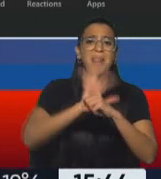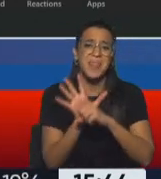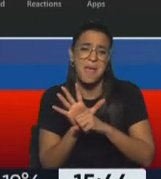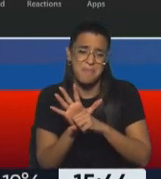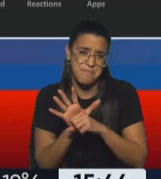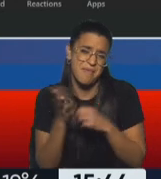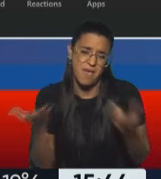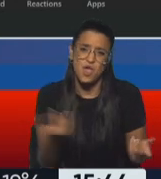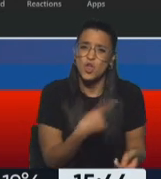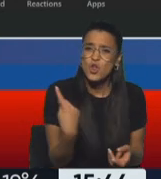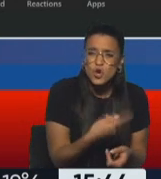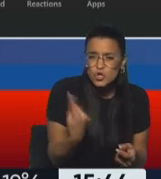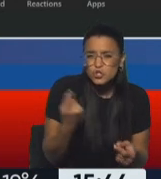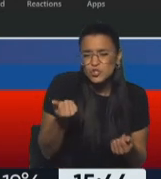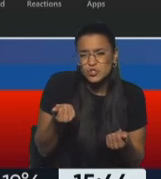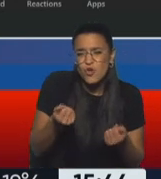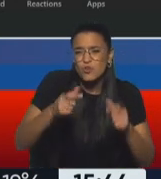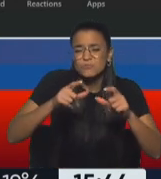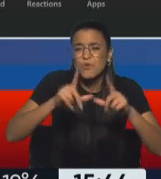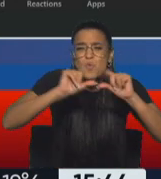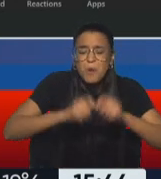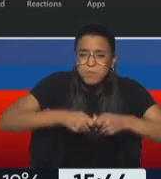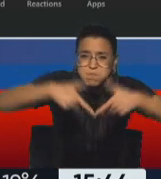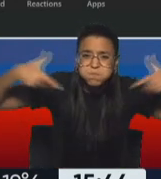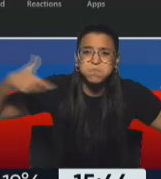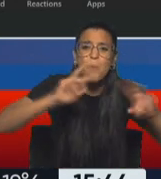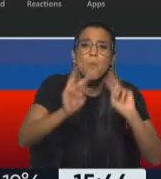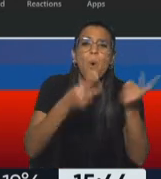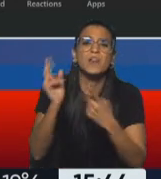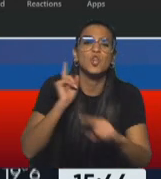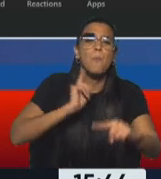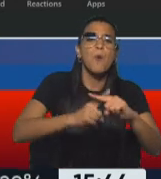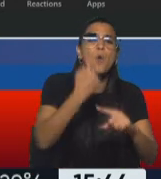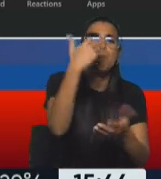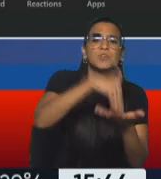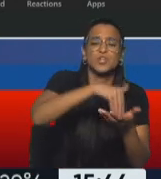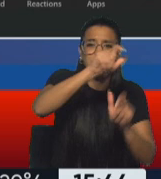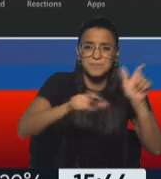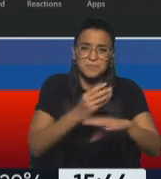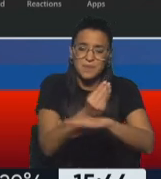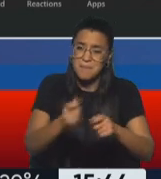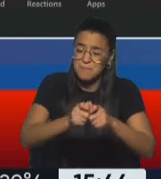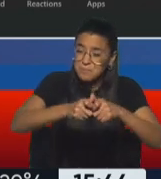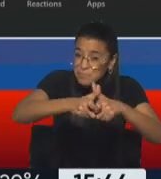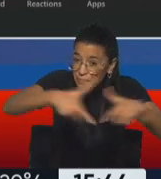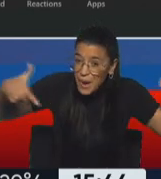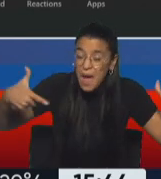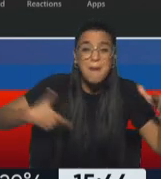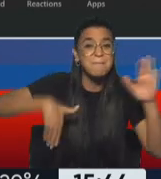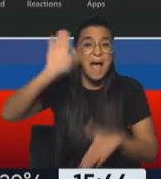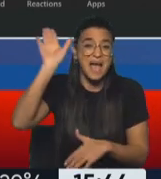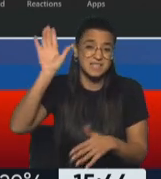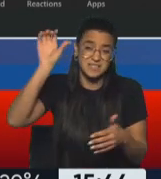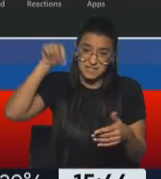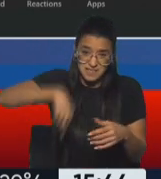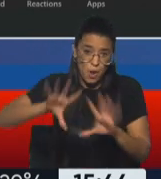tenemos un índice altísimo de muertos por millón de habitantes, altísimo, uno de los más altos del mundo y